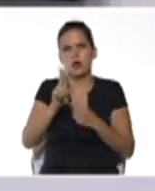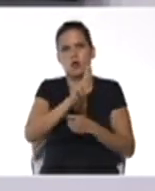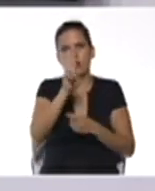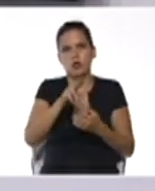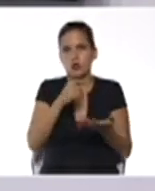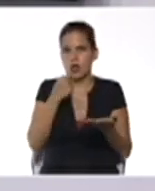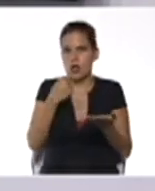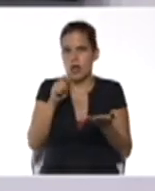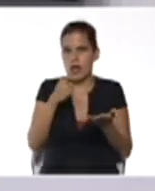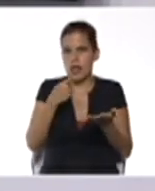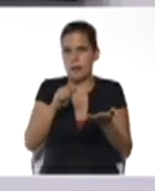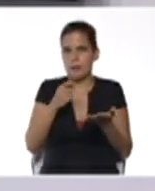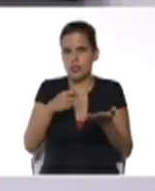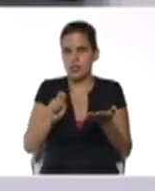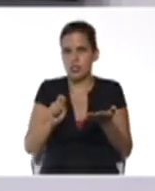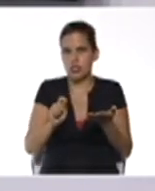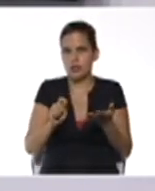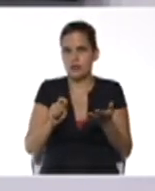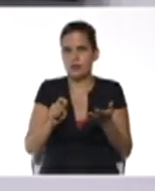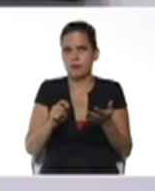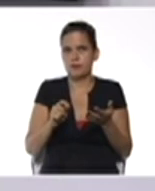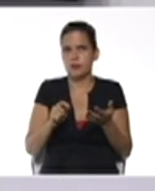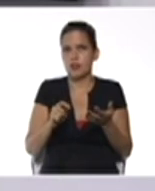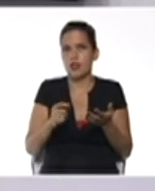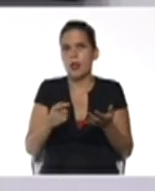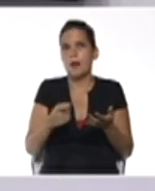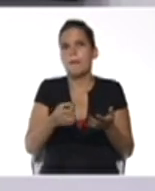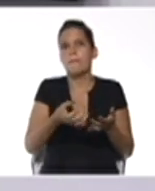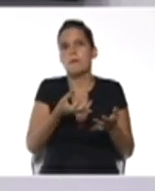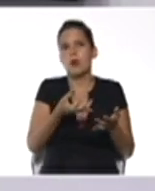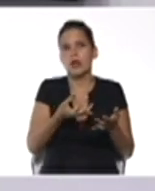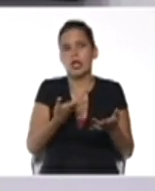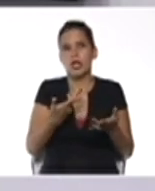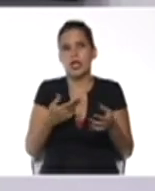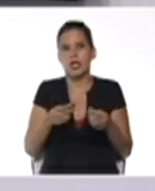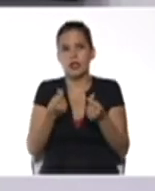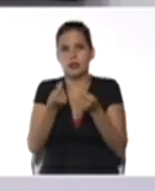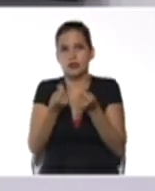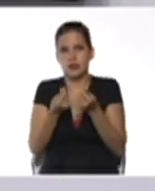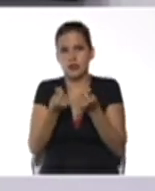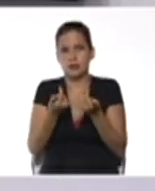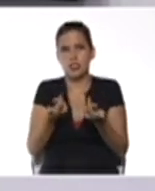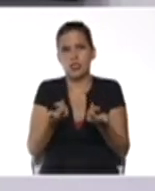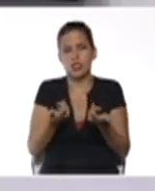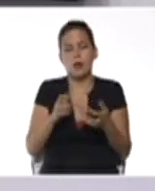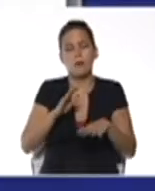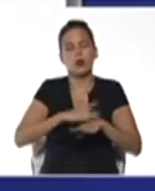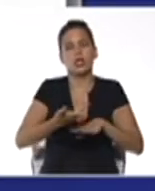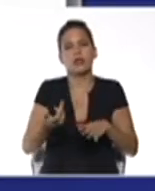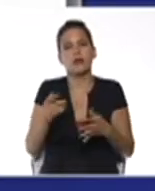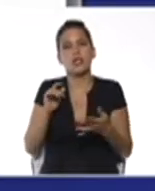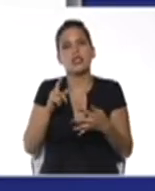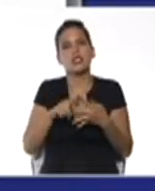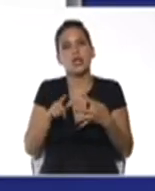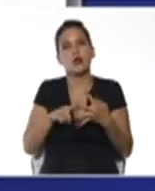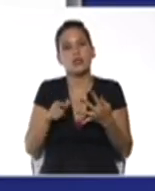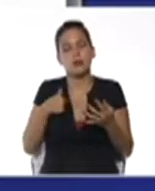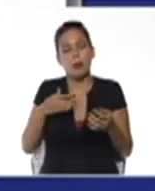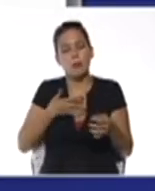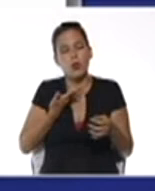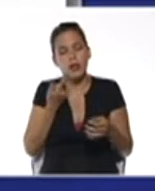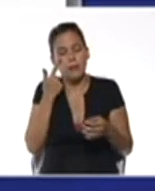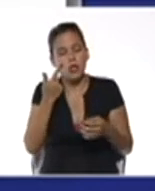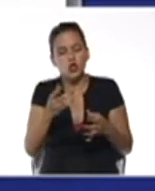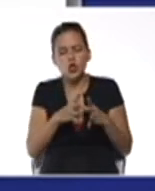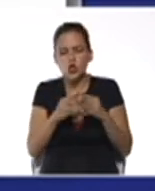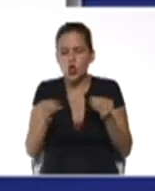lápices tizas lo que son las monedas los billetes porque a través de ese material él va a poder vivenciar todo